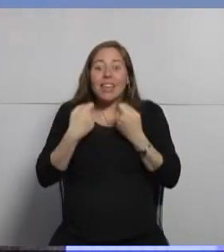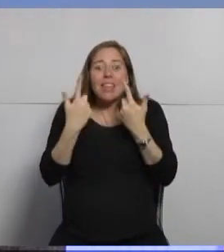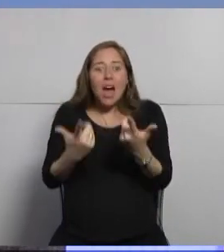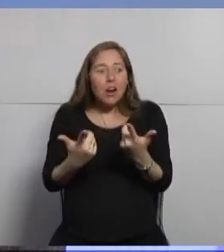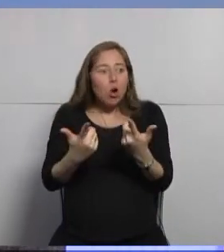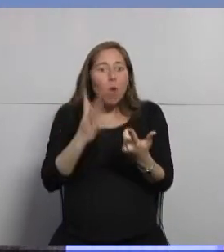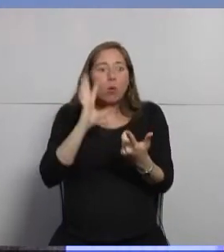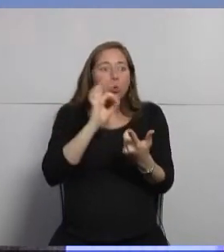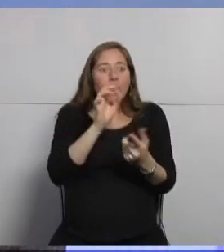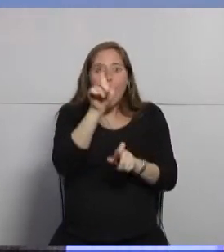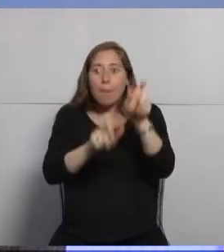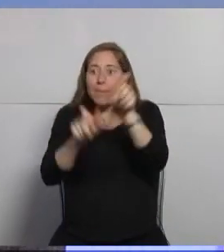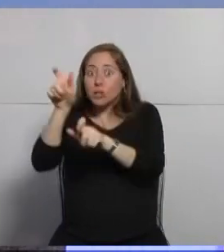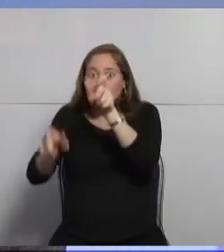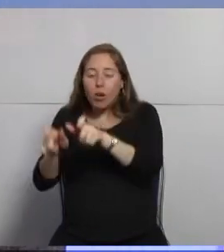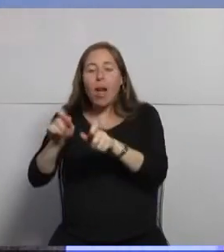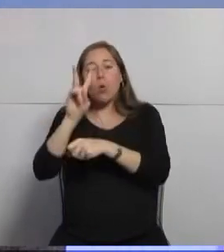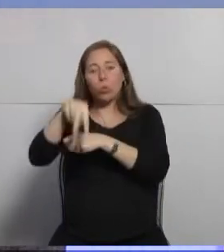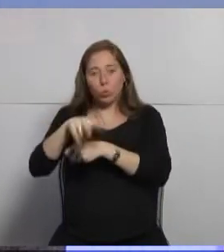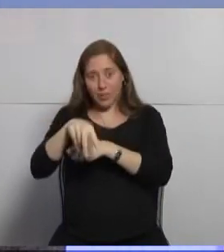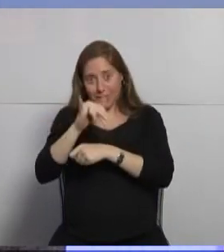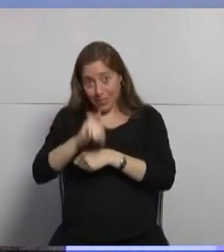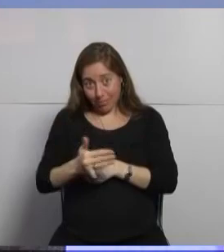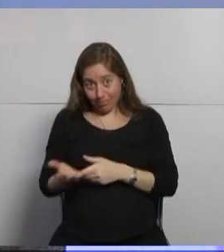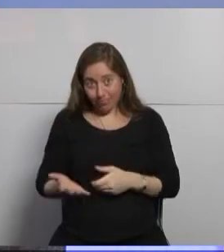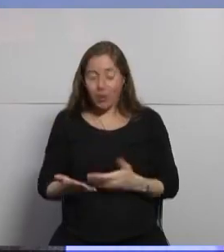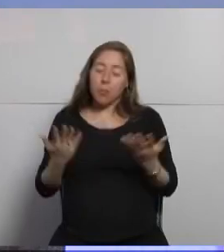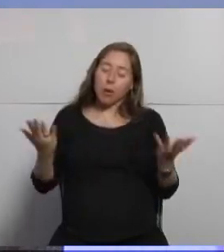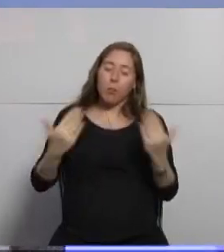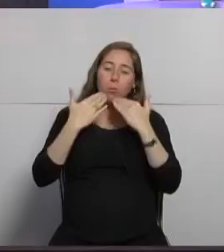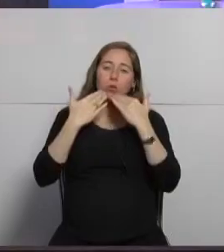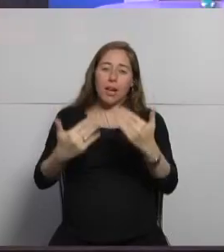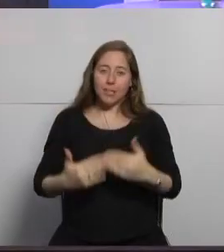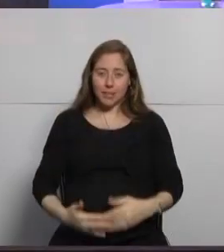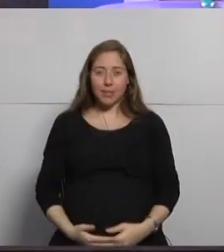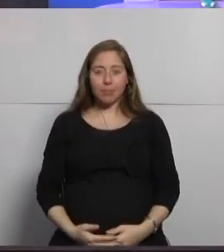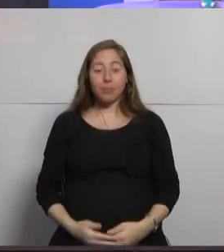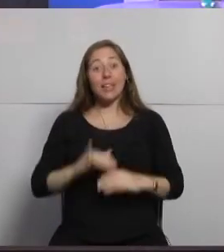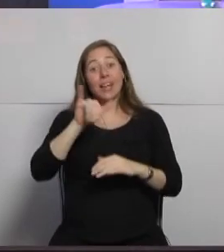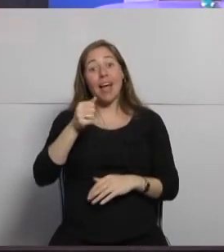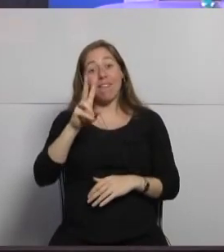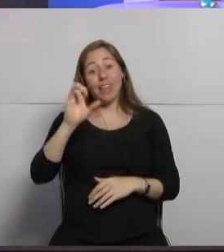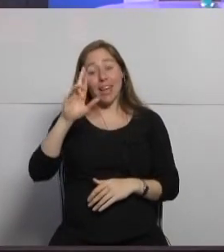lo que es la ciudadanía bueno muchas gracias Javier